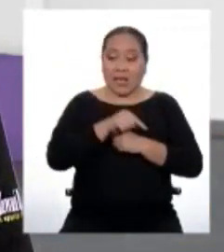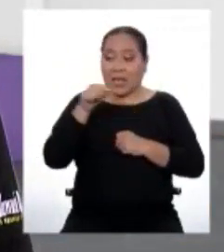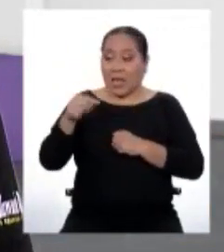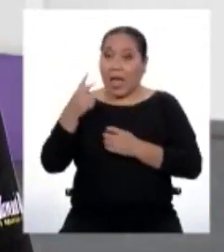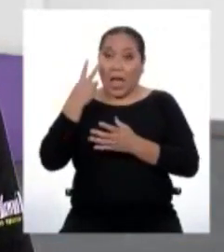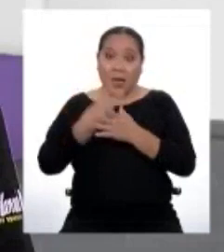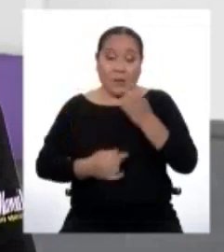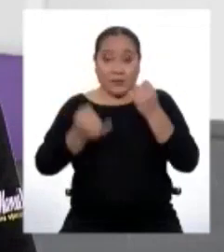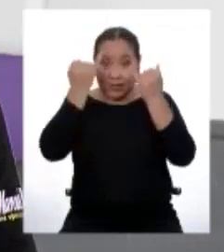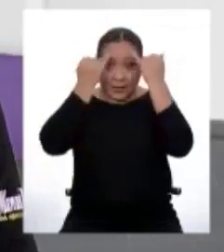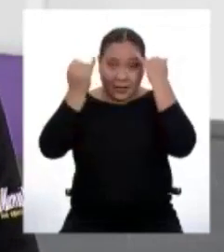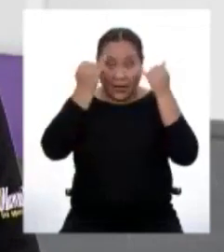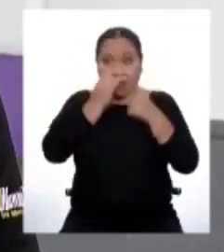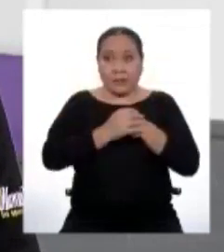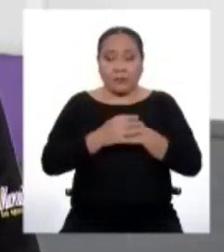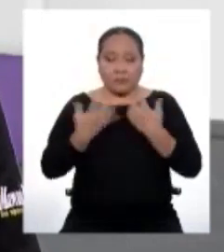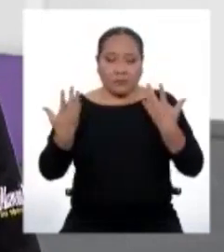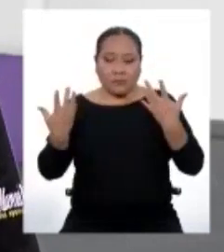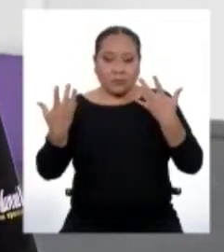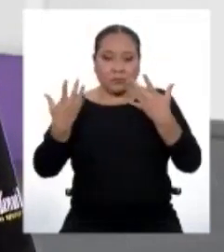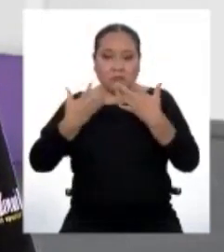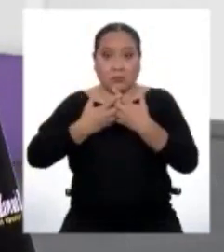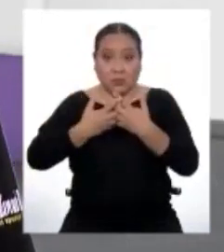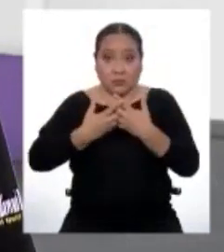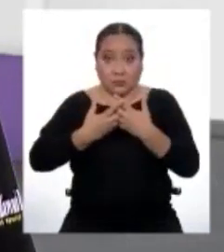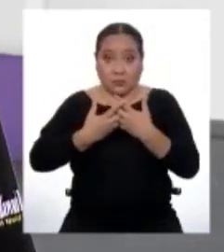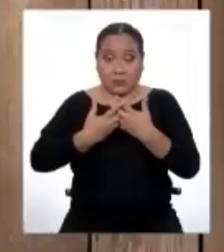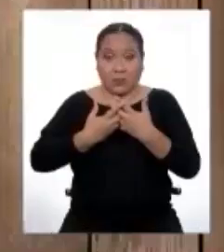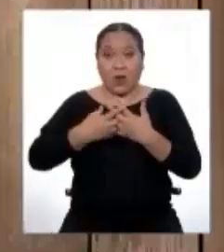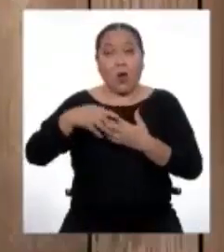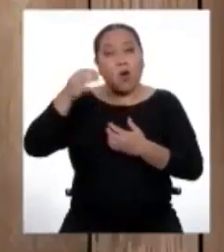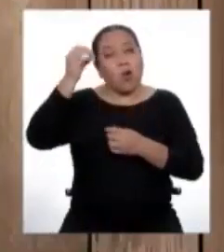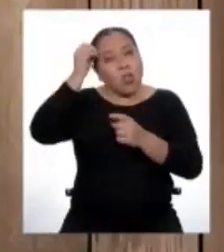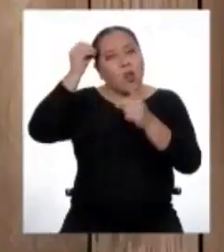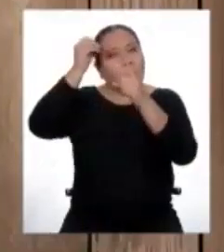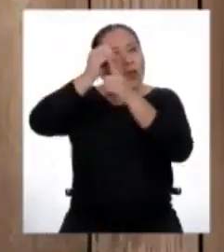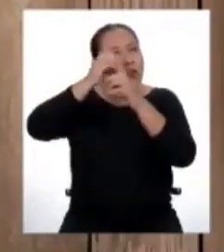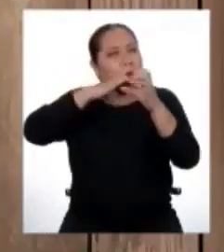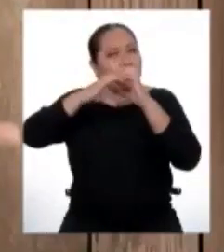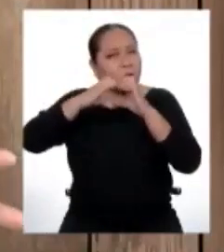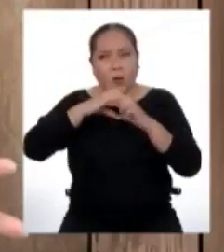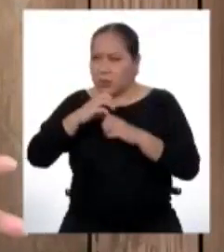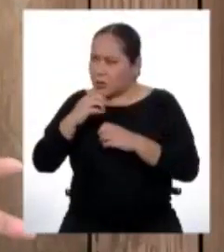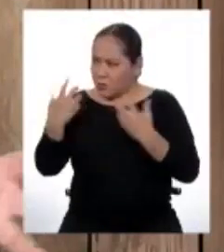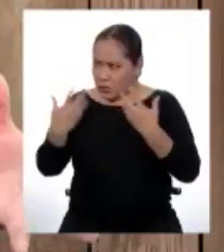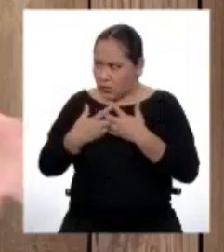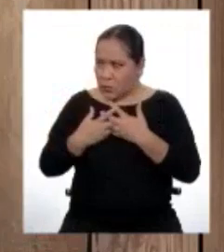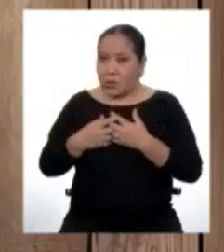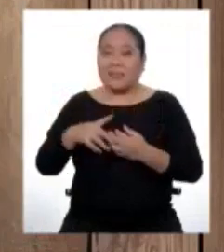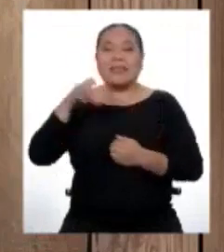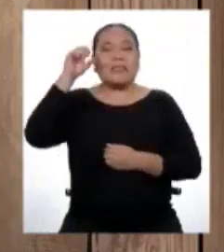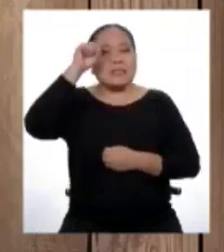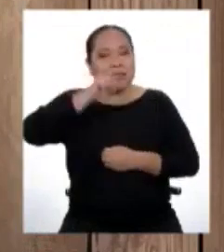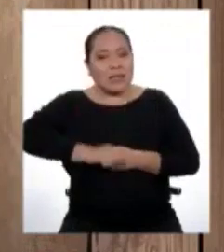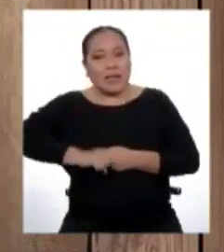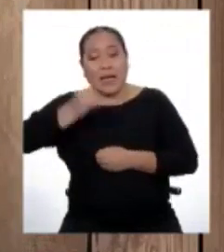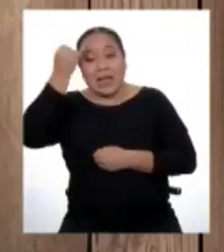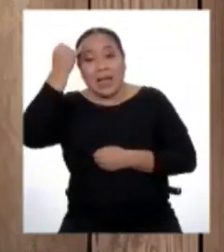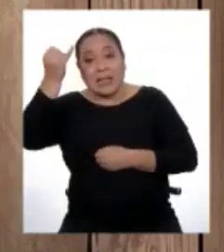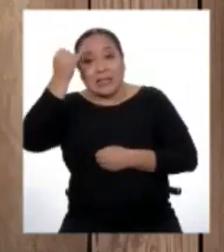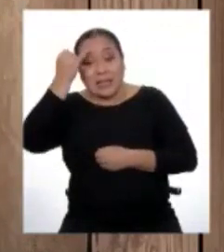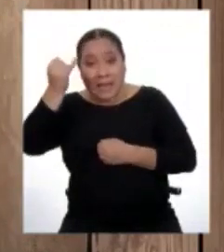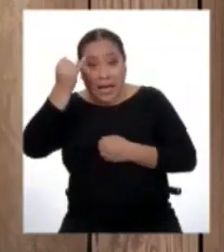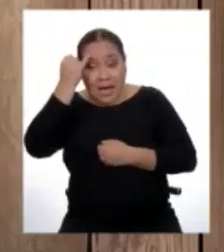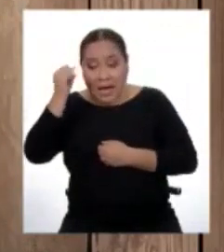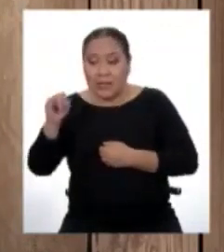secundarias, ¿se relacionan con la intención comunicativa? Sí, ambas ideas se relacionan con la